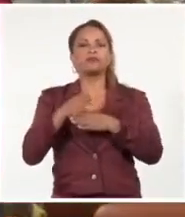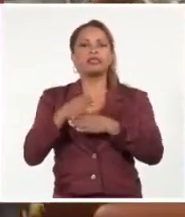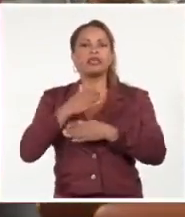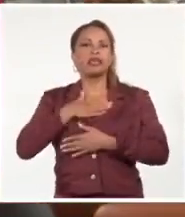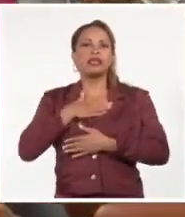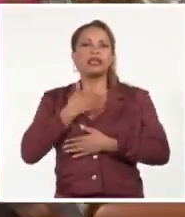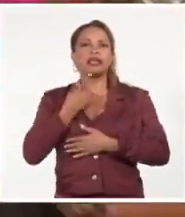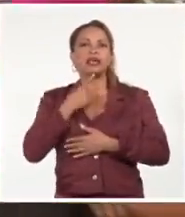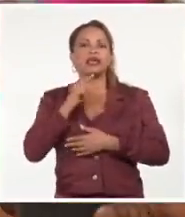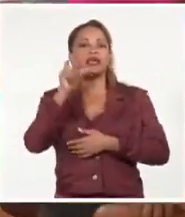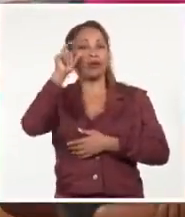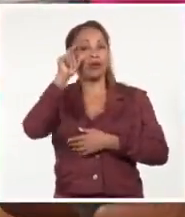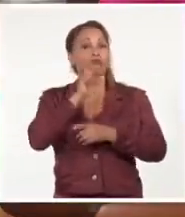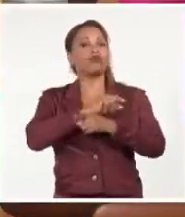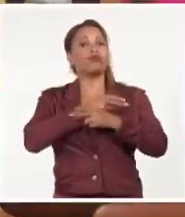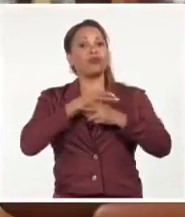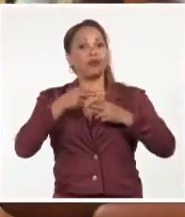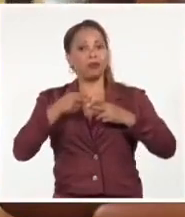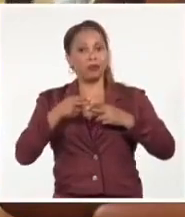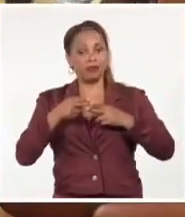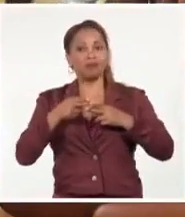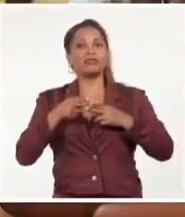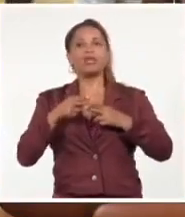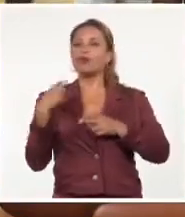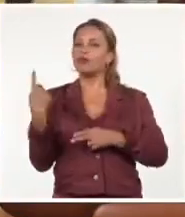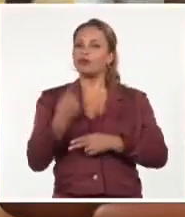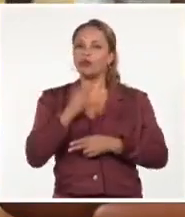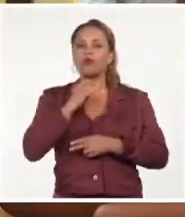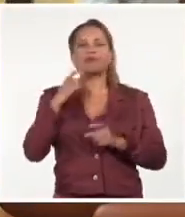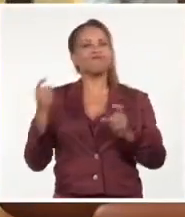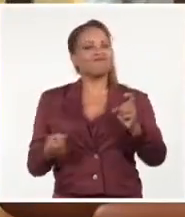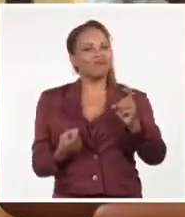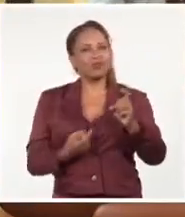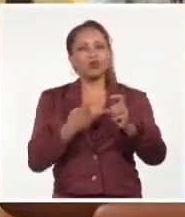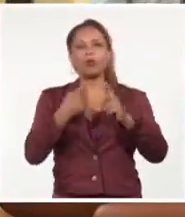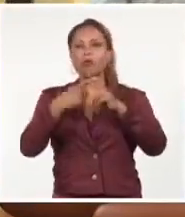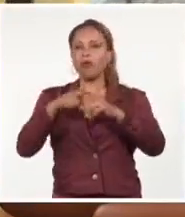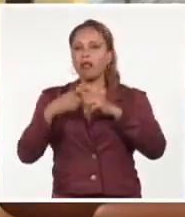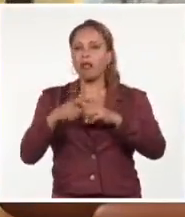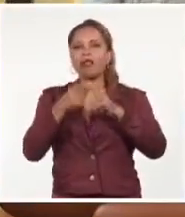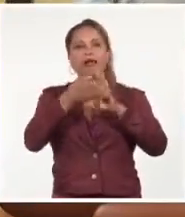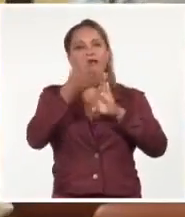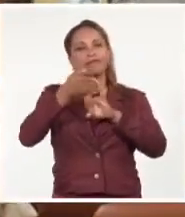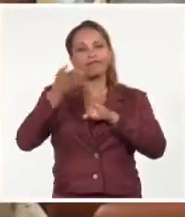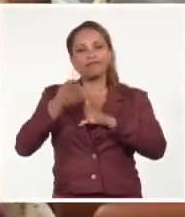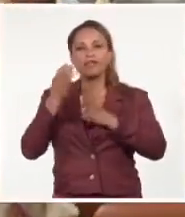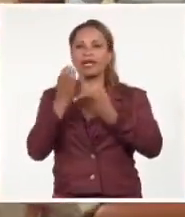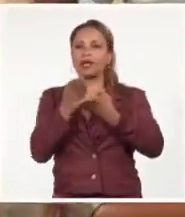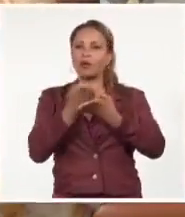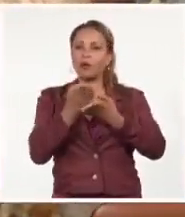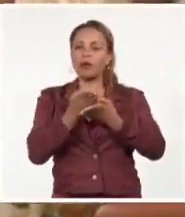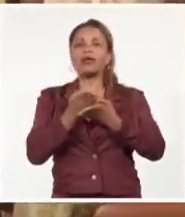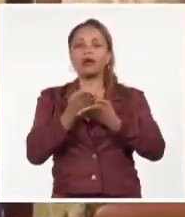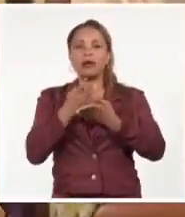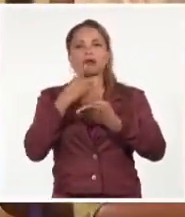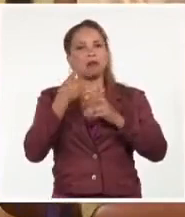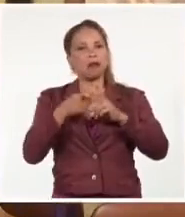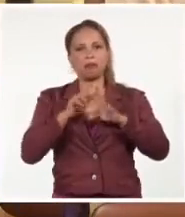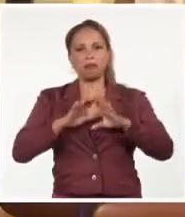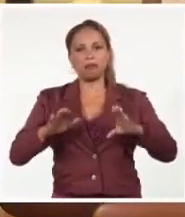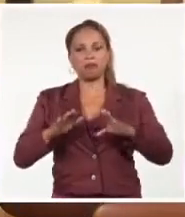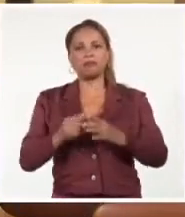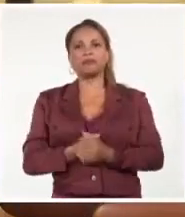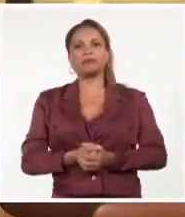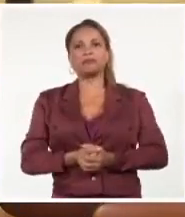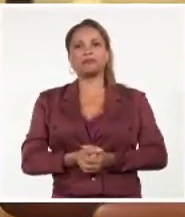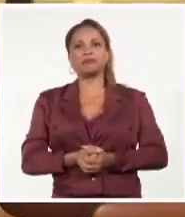querido Eusebio que realmente tanto luchó por reparar escuelas. Aquí se rescataron muchas escuelas bajo la conducción de él,